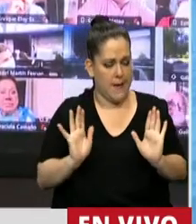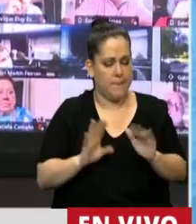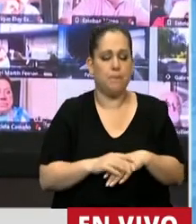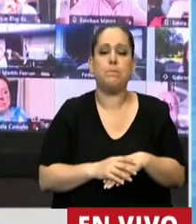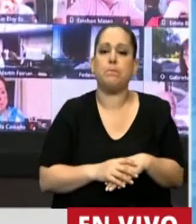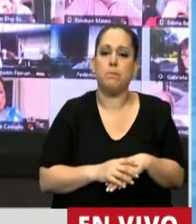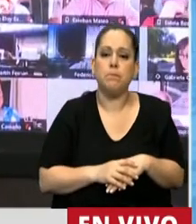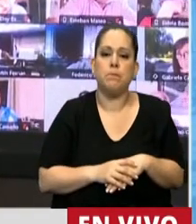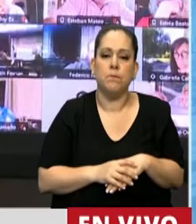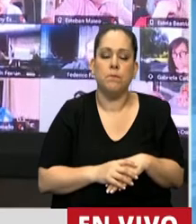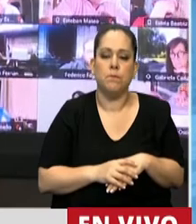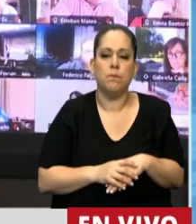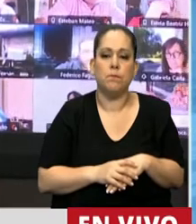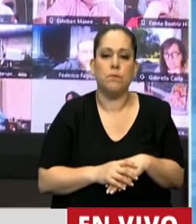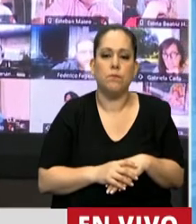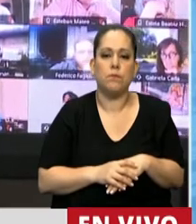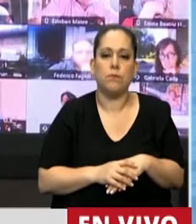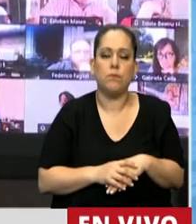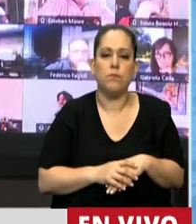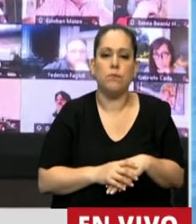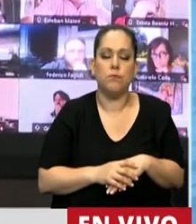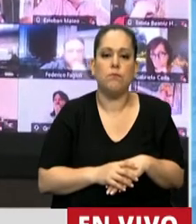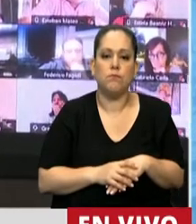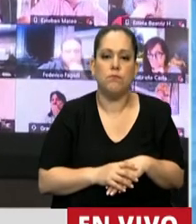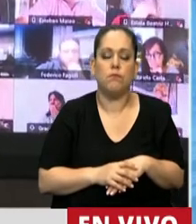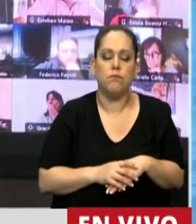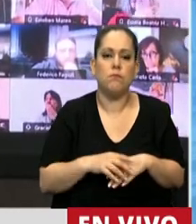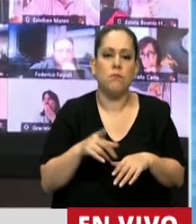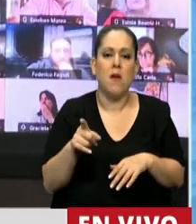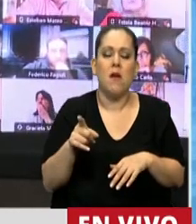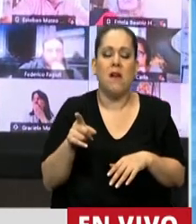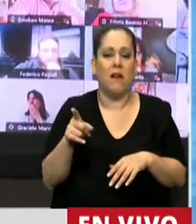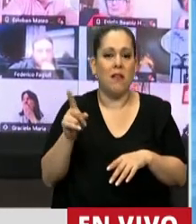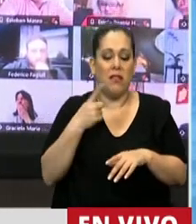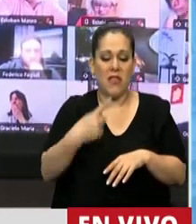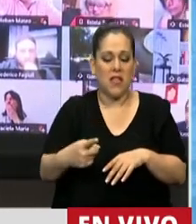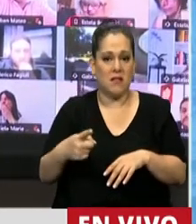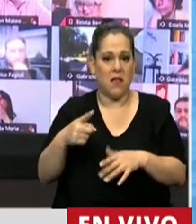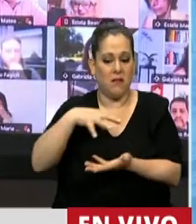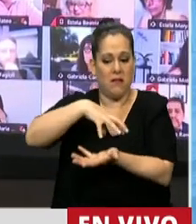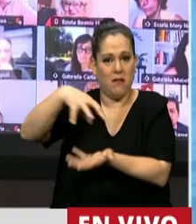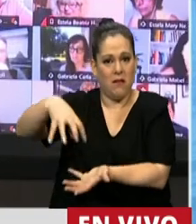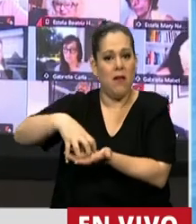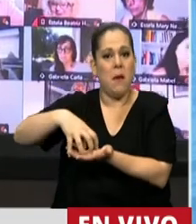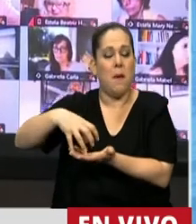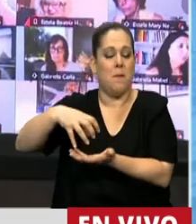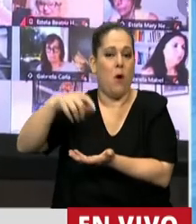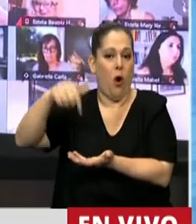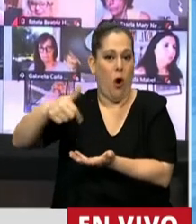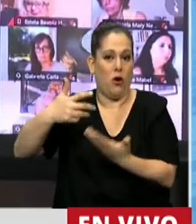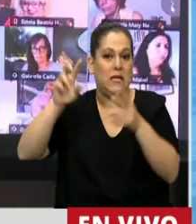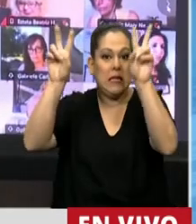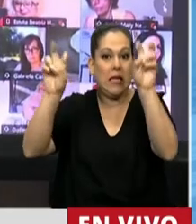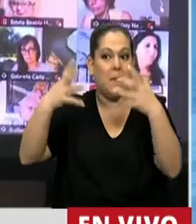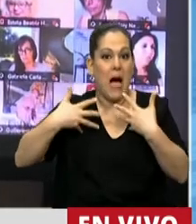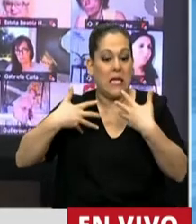De tratar y de interpelarnos que Salud debía ser un ministerio, hoy Salud se ha